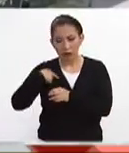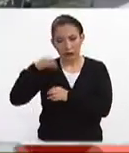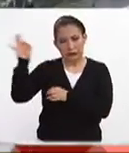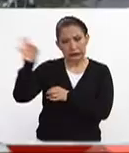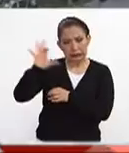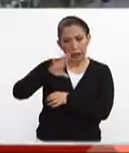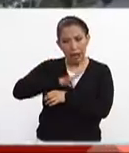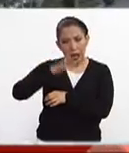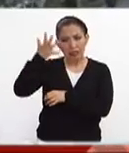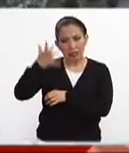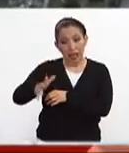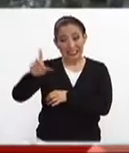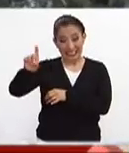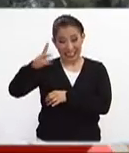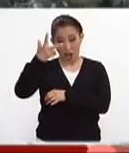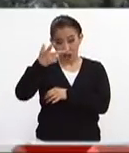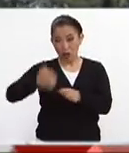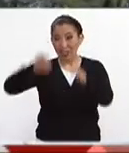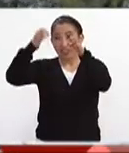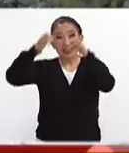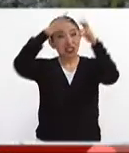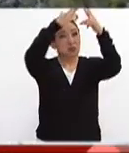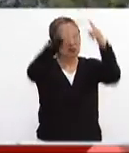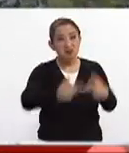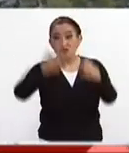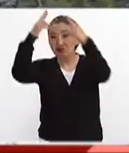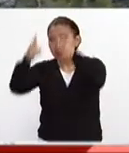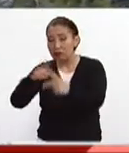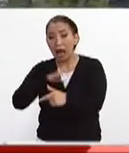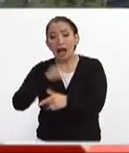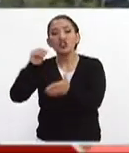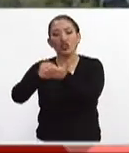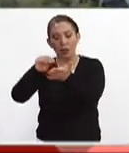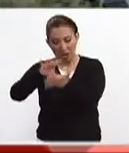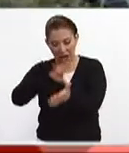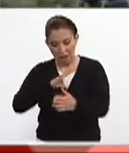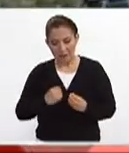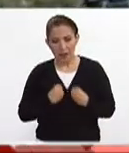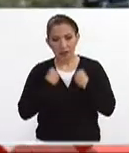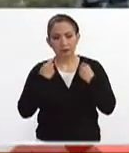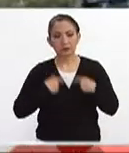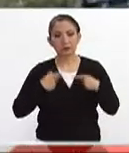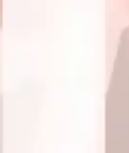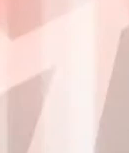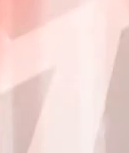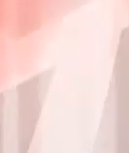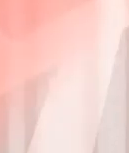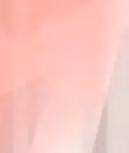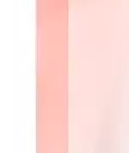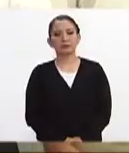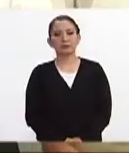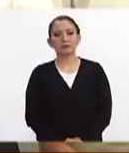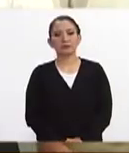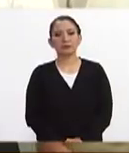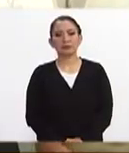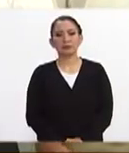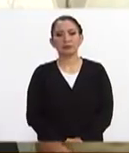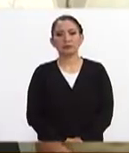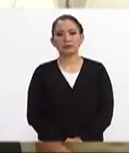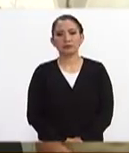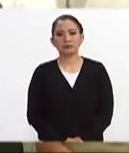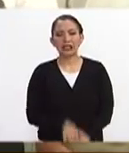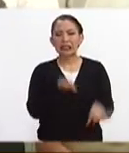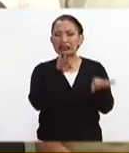presume que en 10 de los 38 edificios colapsados hay aún probabilidades de vida. La